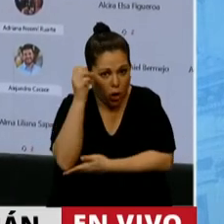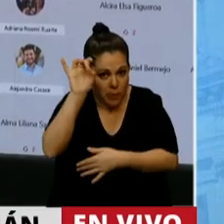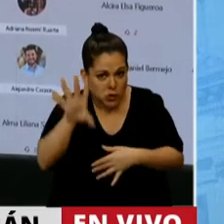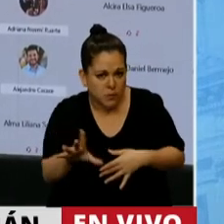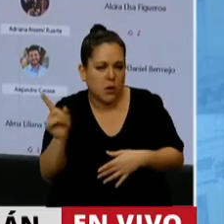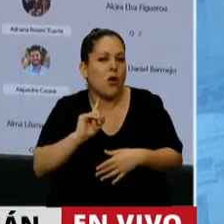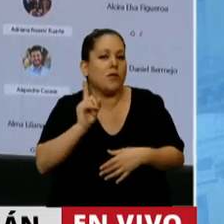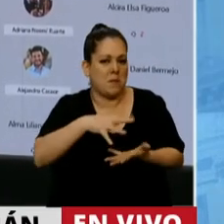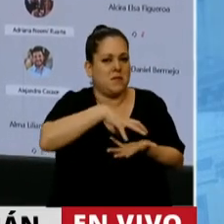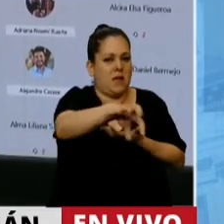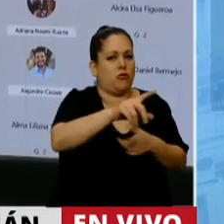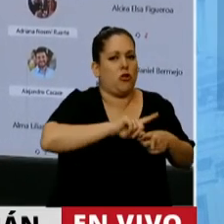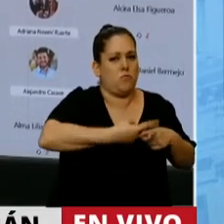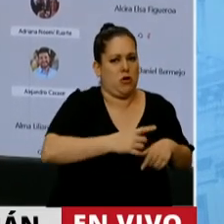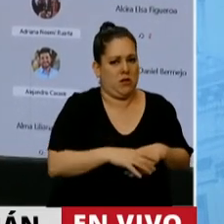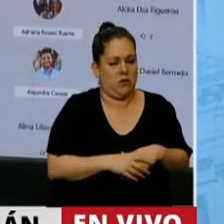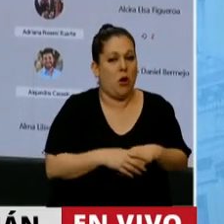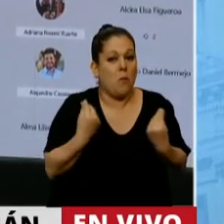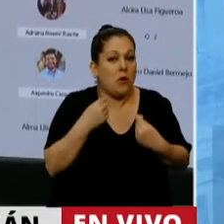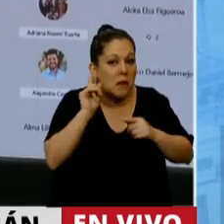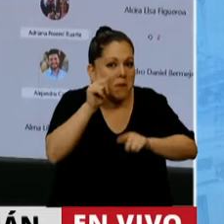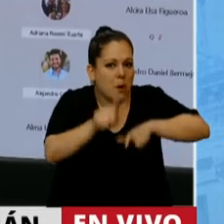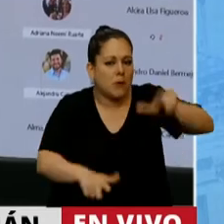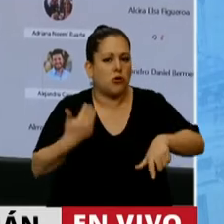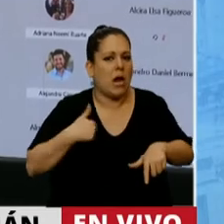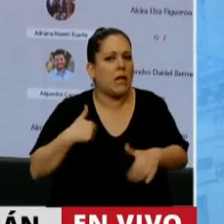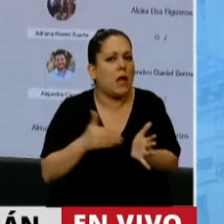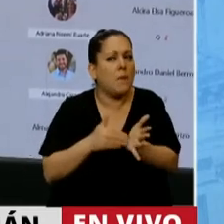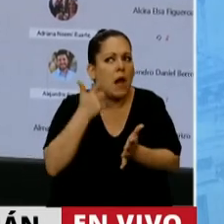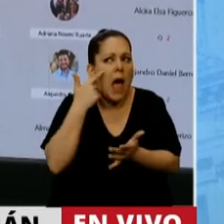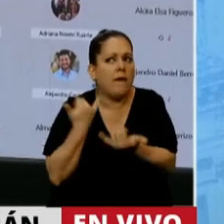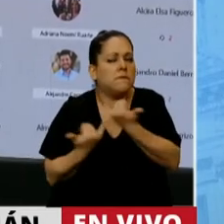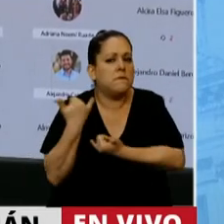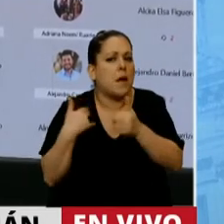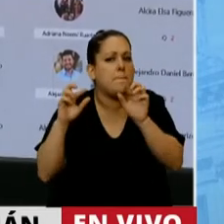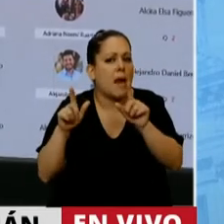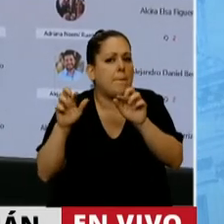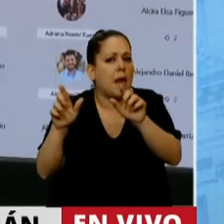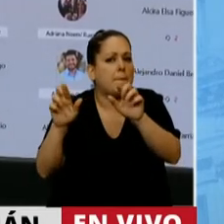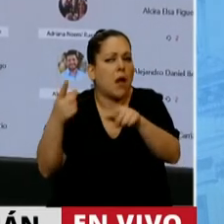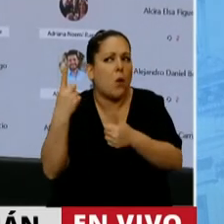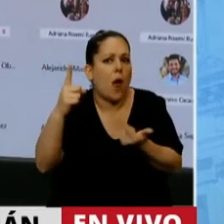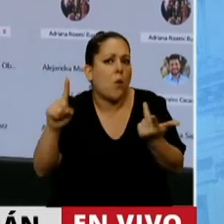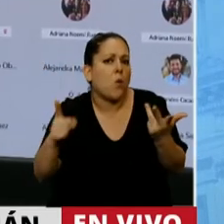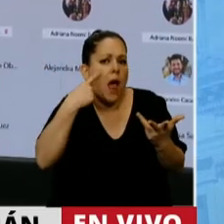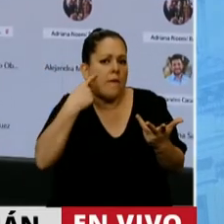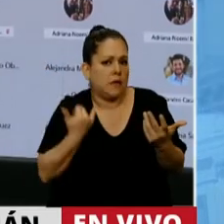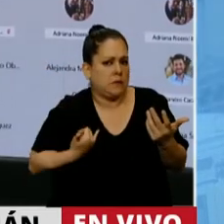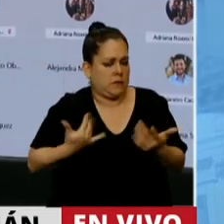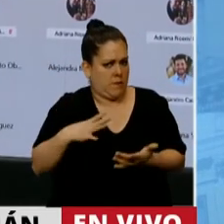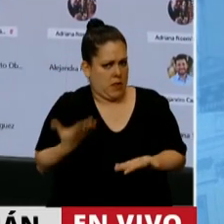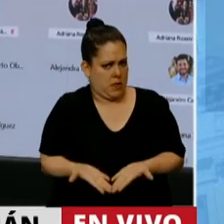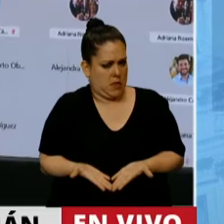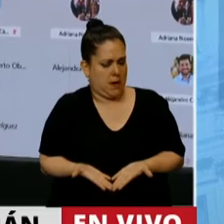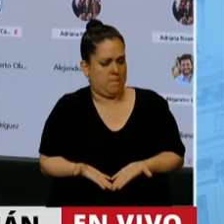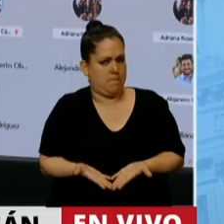político, es la respuesta que los argentinos están esperando. Y como decía recién el legislador, el